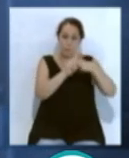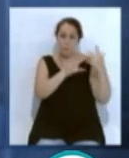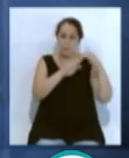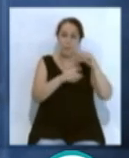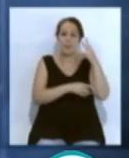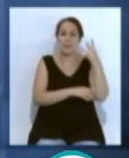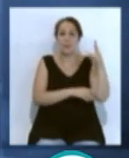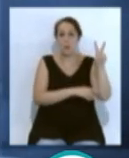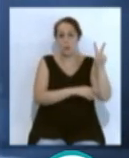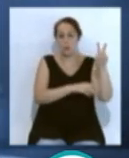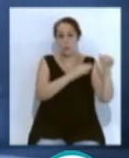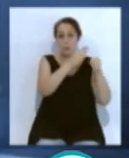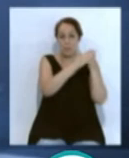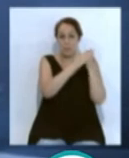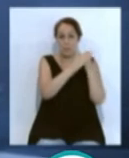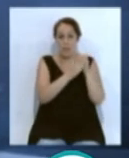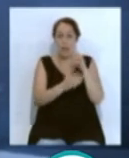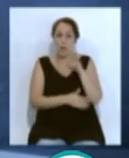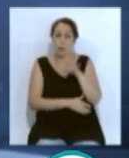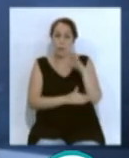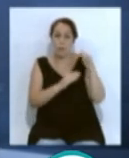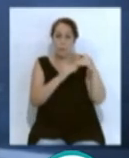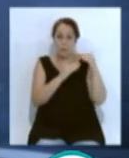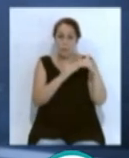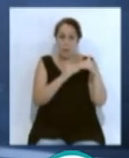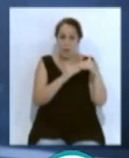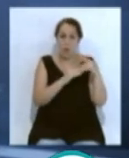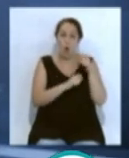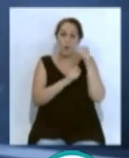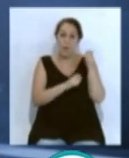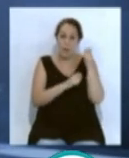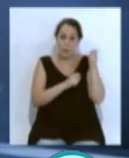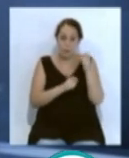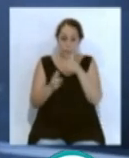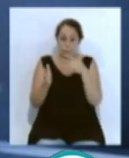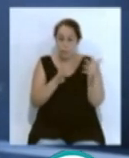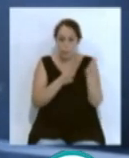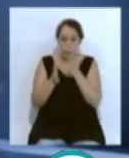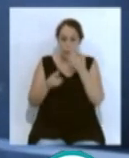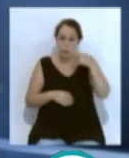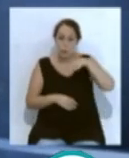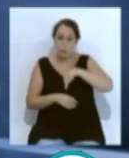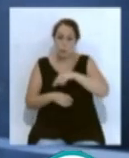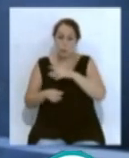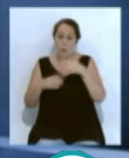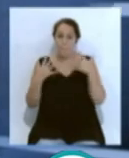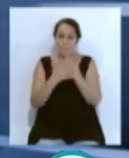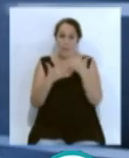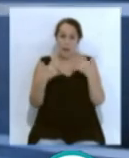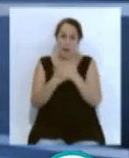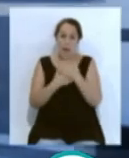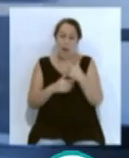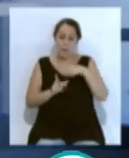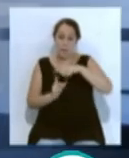32 grados de máxima y los 14 grados de mínima de Olvera, los vientos soplarán del sur y con levante en el estrecho.